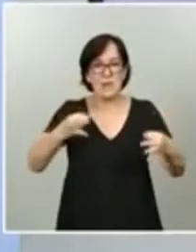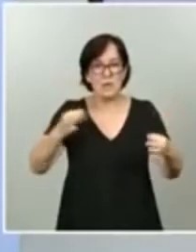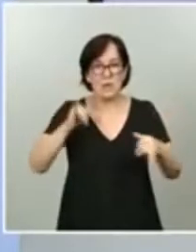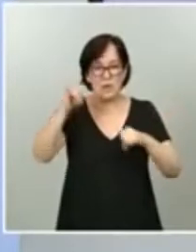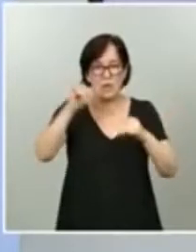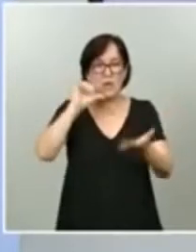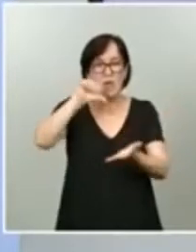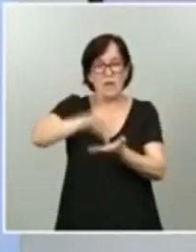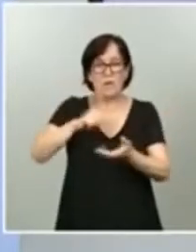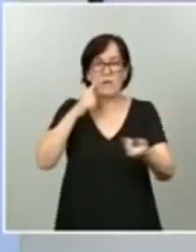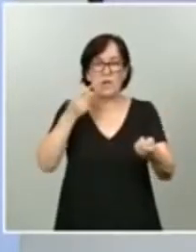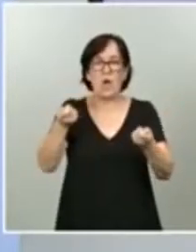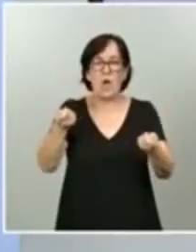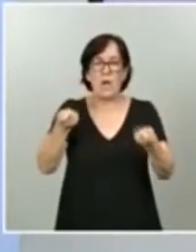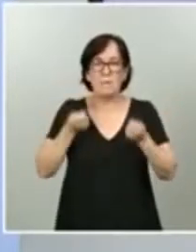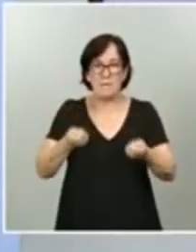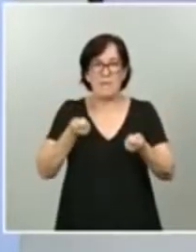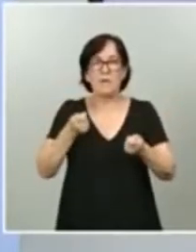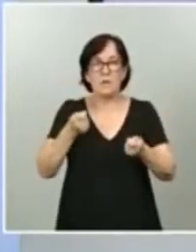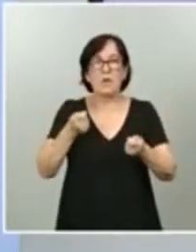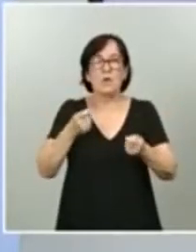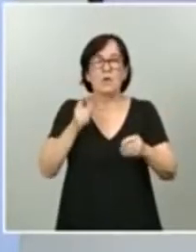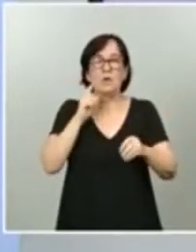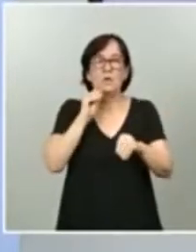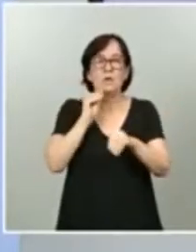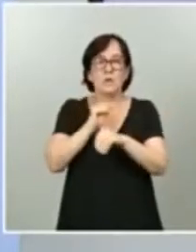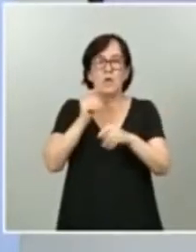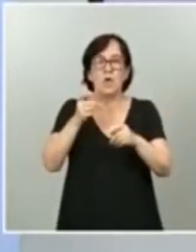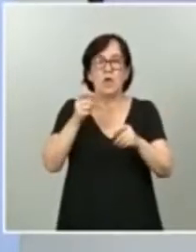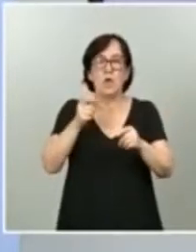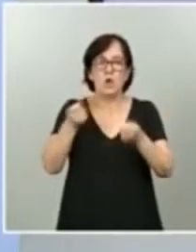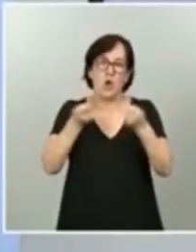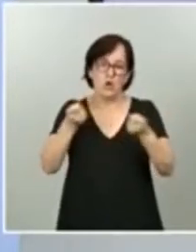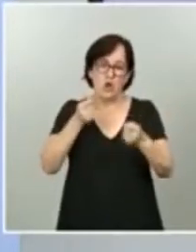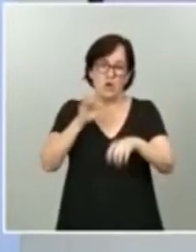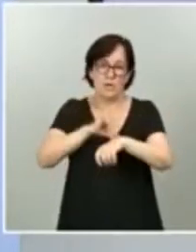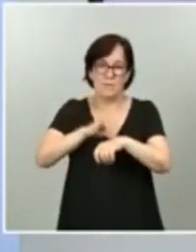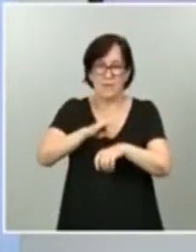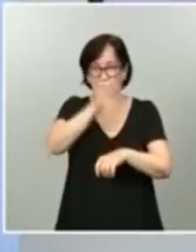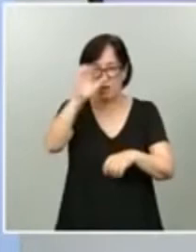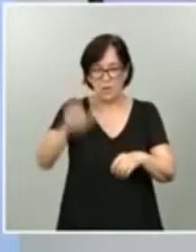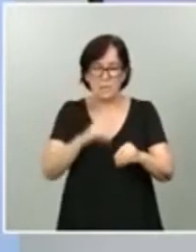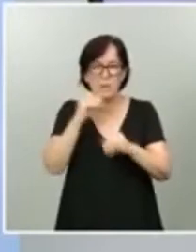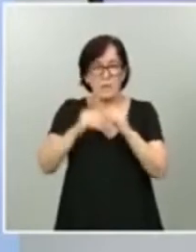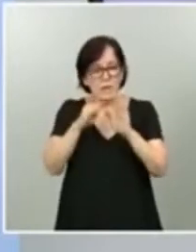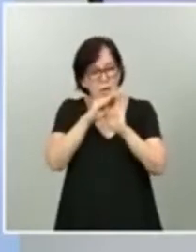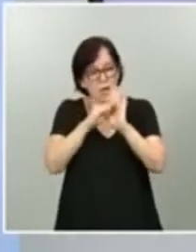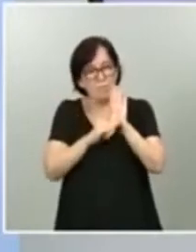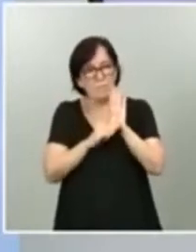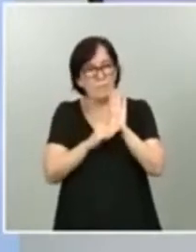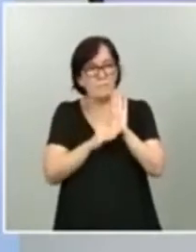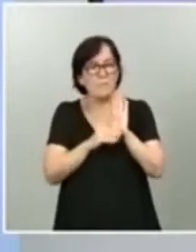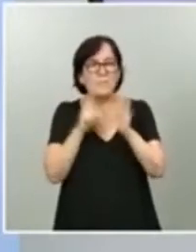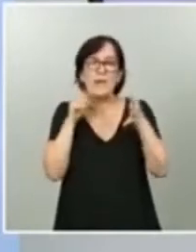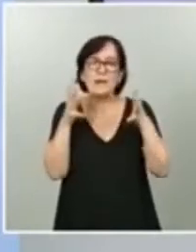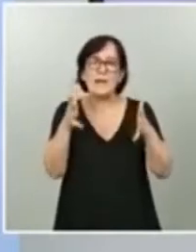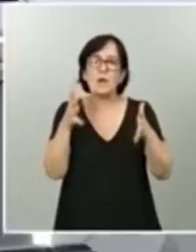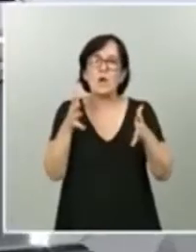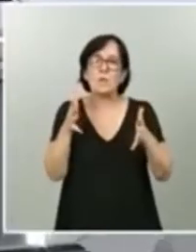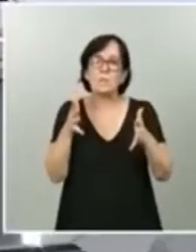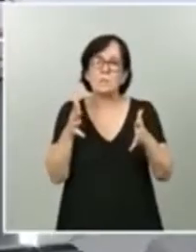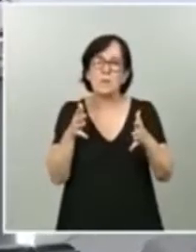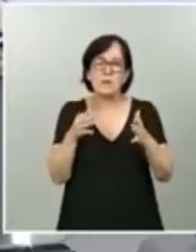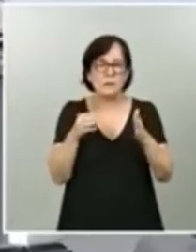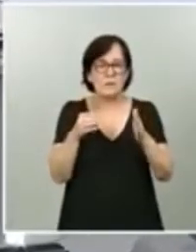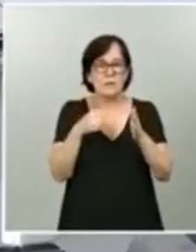Prevención y el Control de Enfermedades de Europa, sobre las que se establecieron las recomendaciones, las directrices